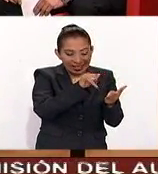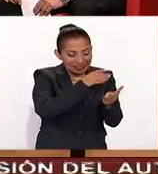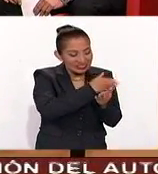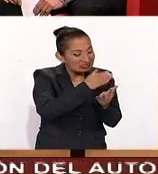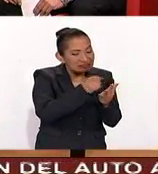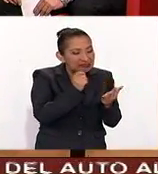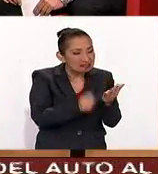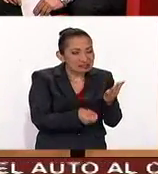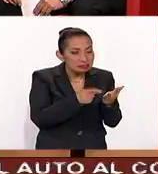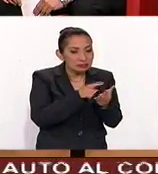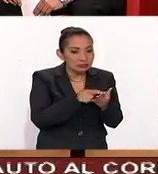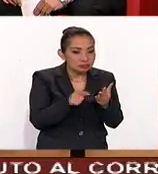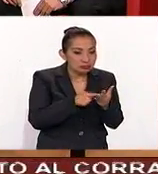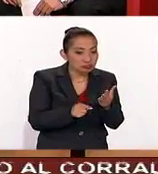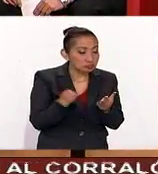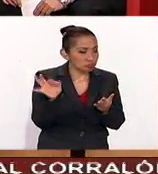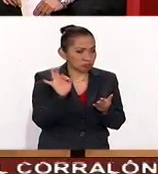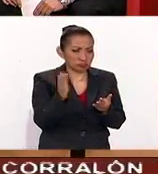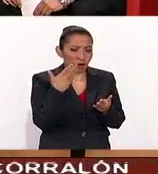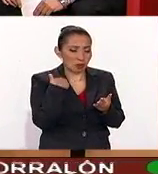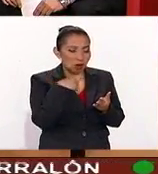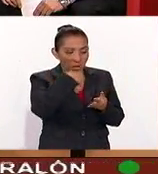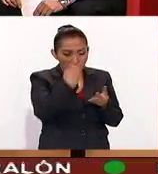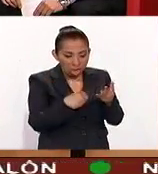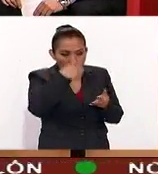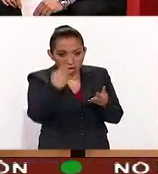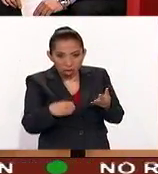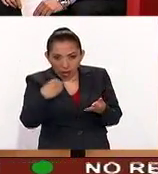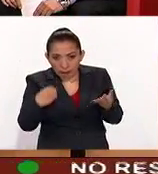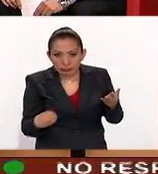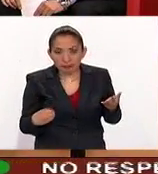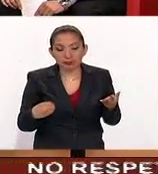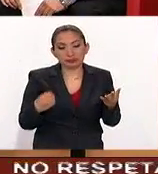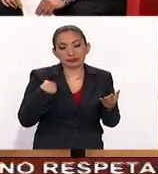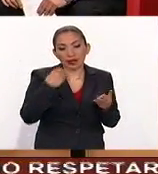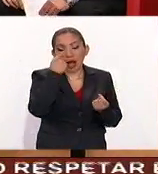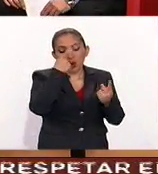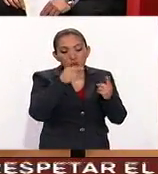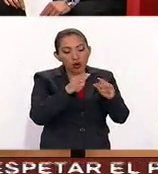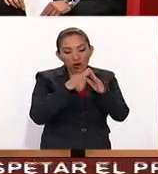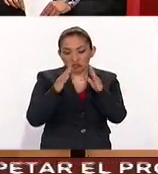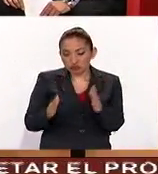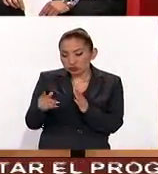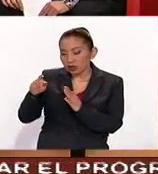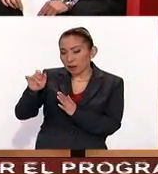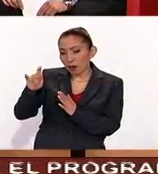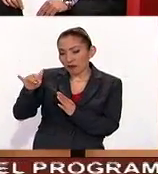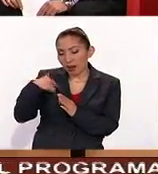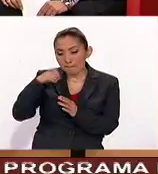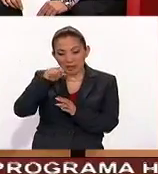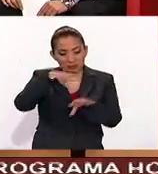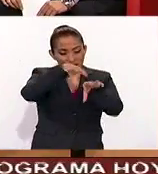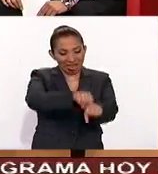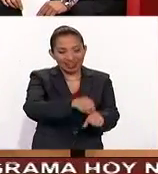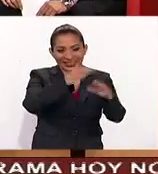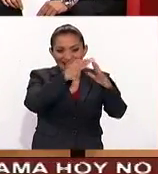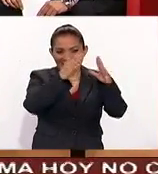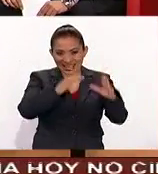donde sin ningún orden a veces varios inmobiliarios toman el mismo inmueble